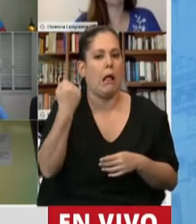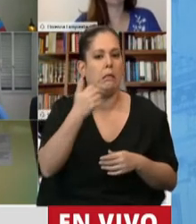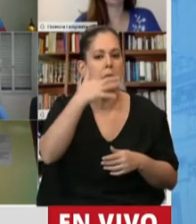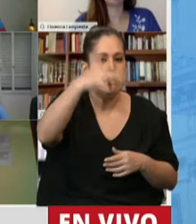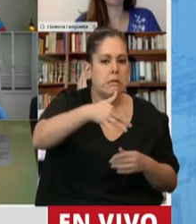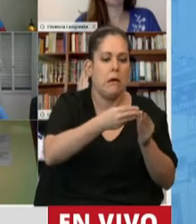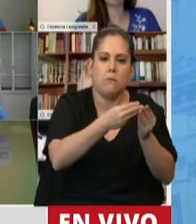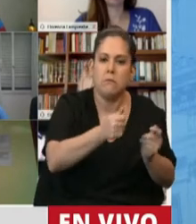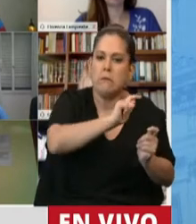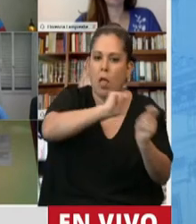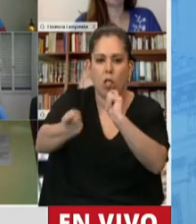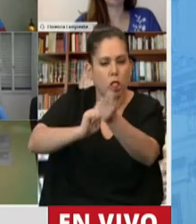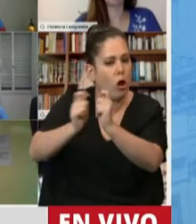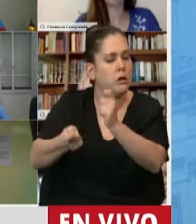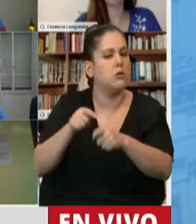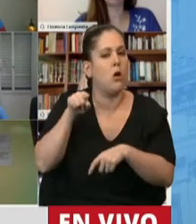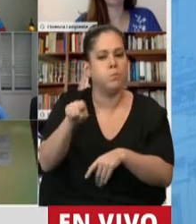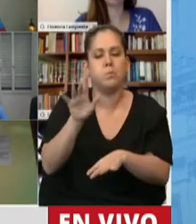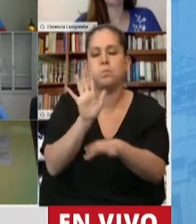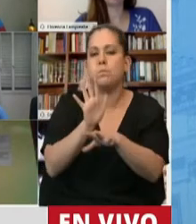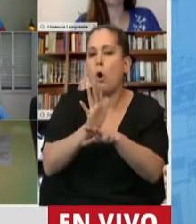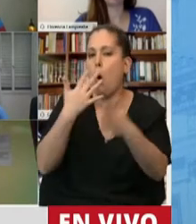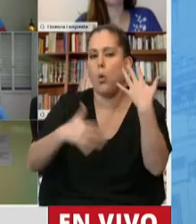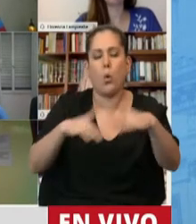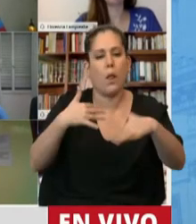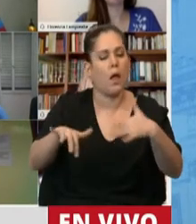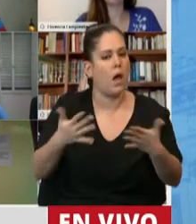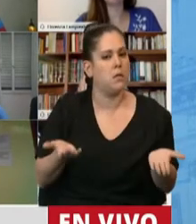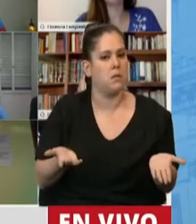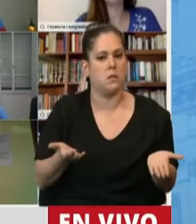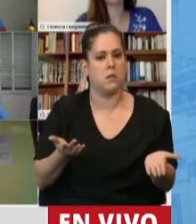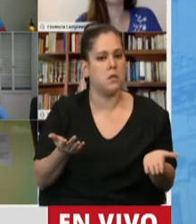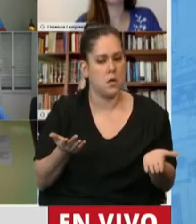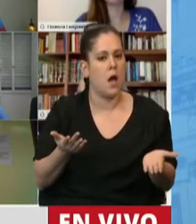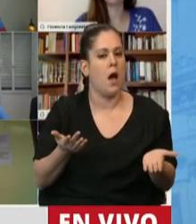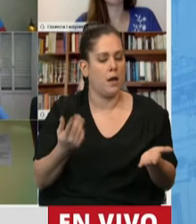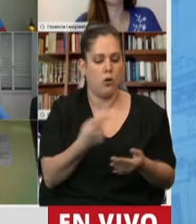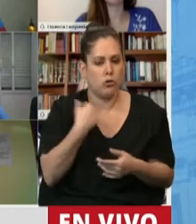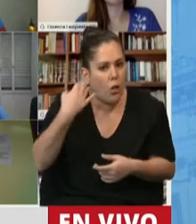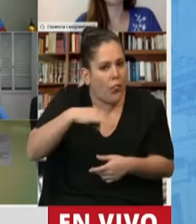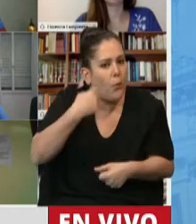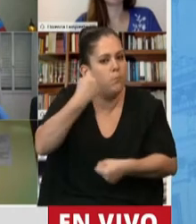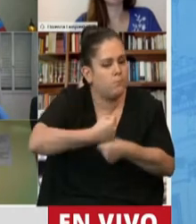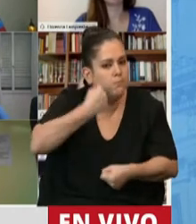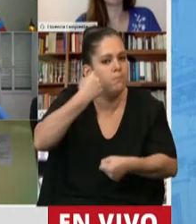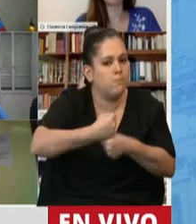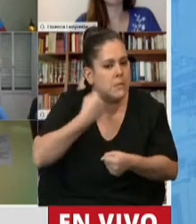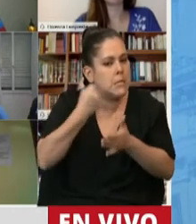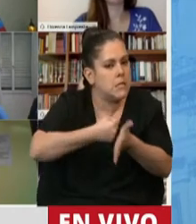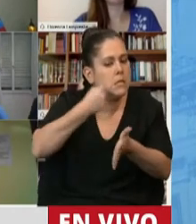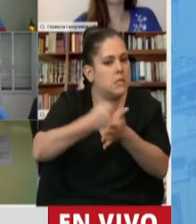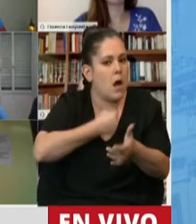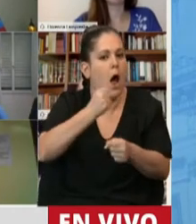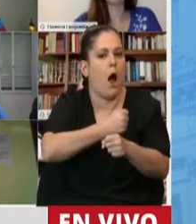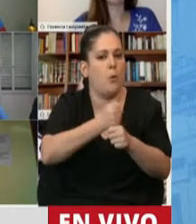sanguíneo es de una urgencia que amerita todos nuestros esfuerzos para trabajarla y tratarla y aprobarla en esta